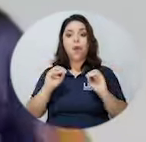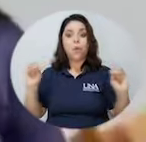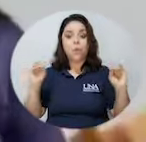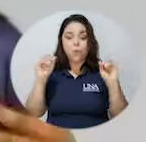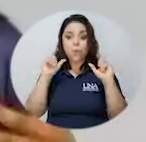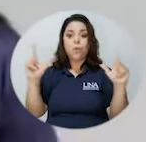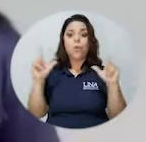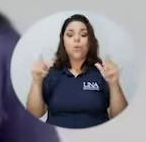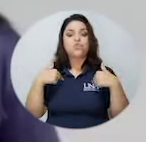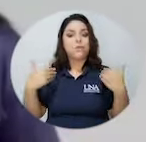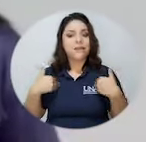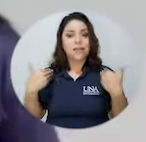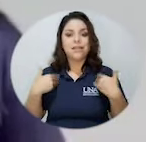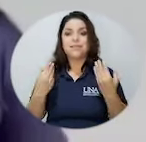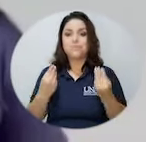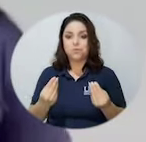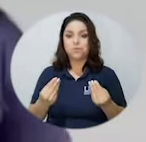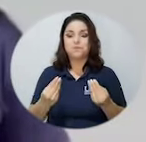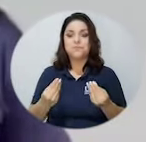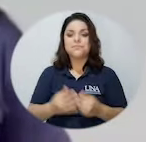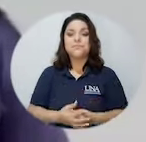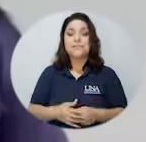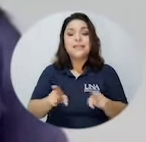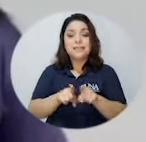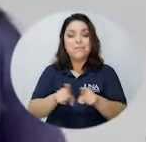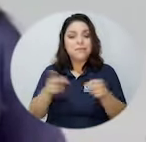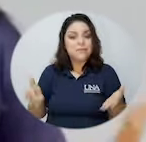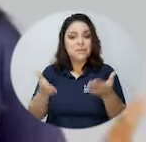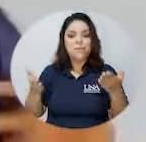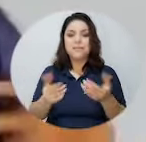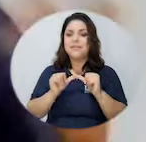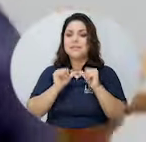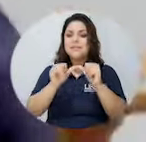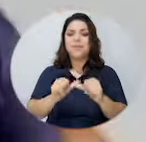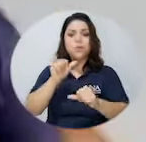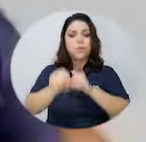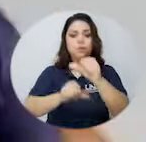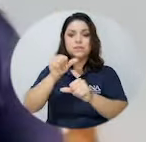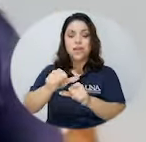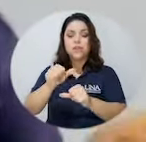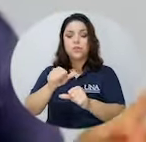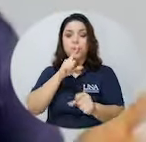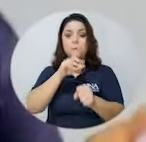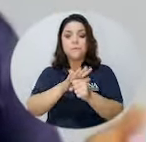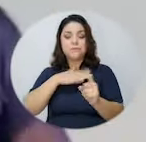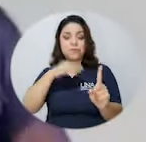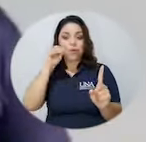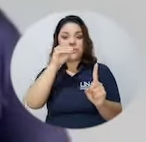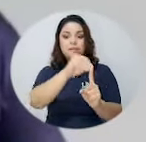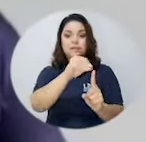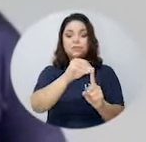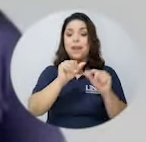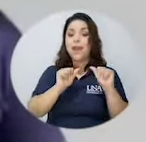alegré demasiado y también me motiva para seguir luchando positivos, ya sea